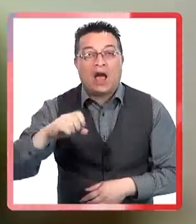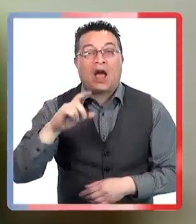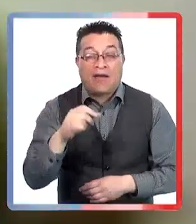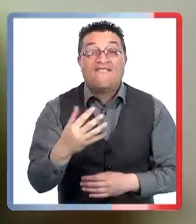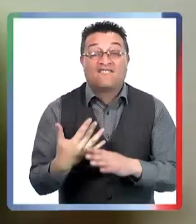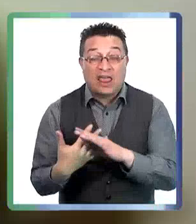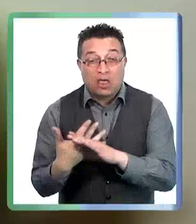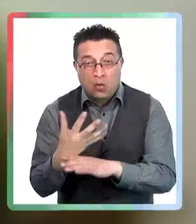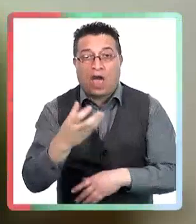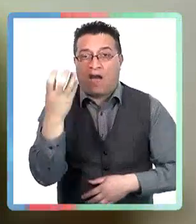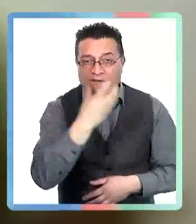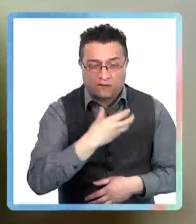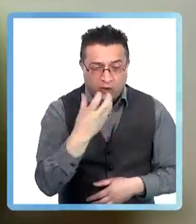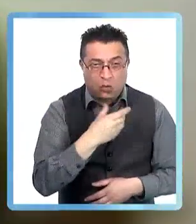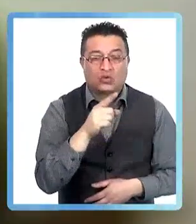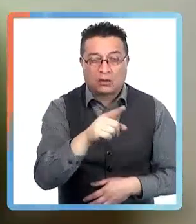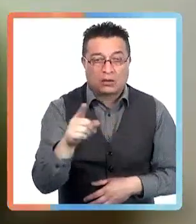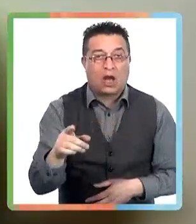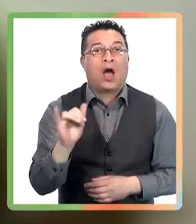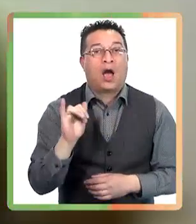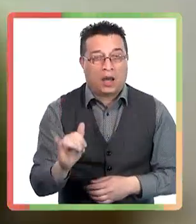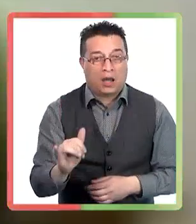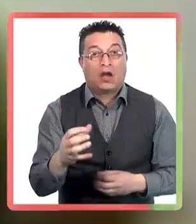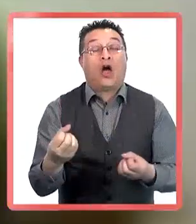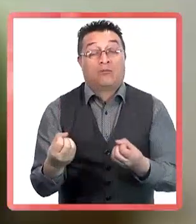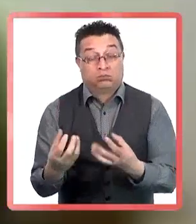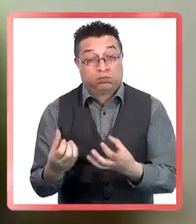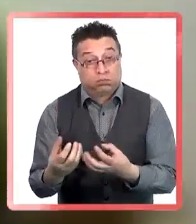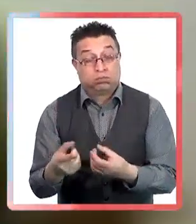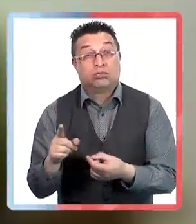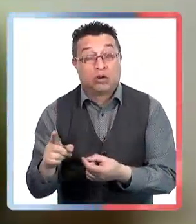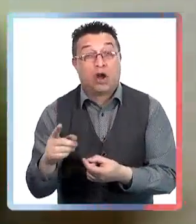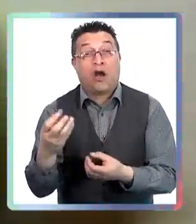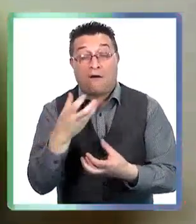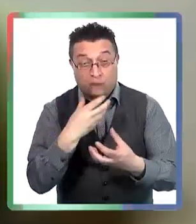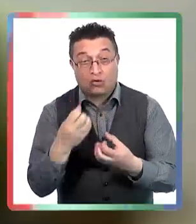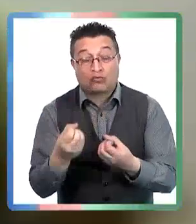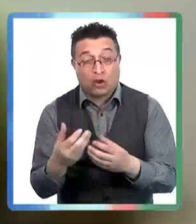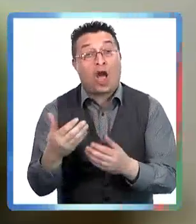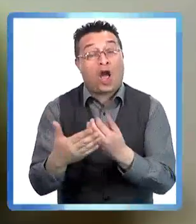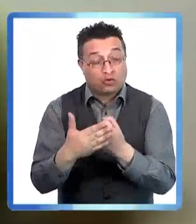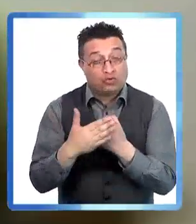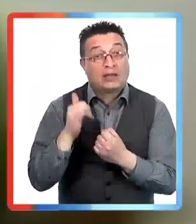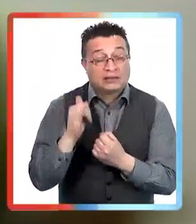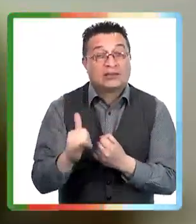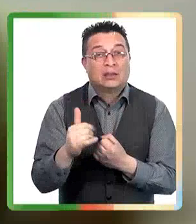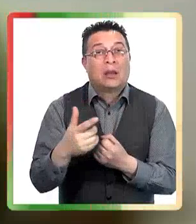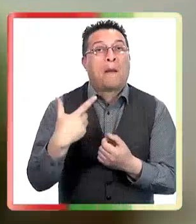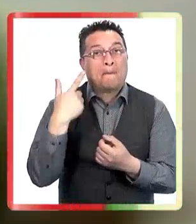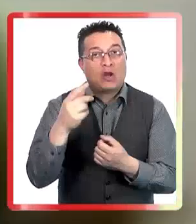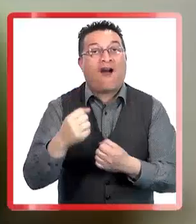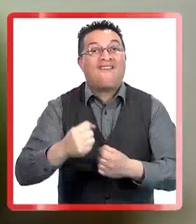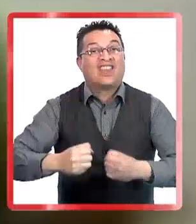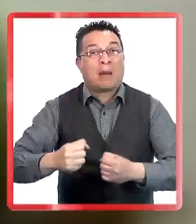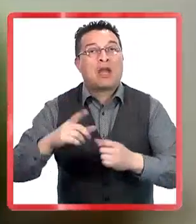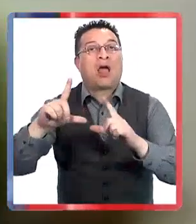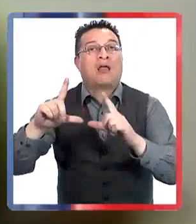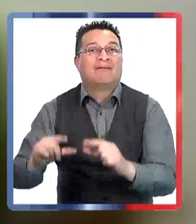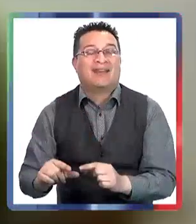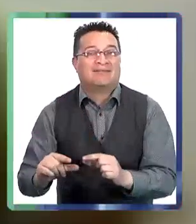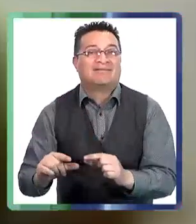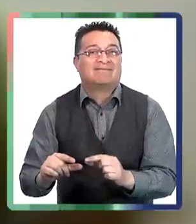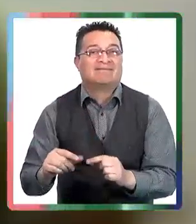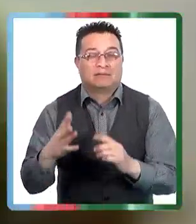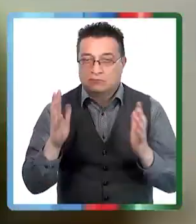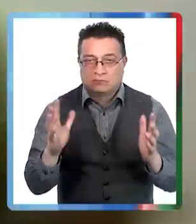también. Las verduras y las frutas idealmente crudas al hervirla. Sirven, sí, ayudan, sí, pero pierden varias vitaminas durante